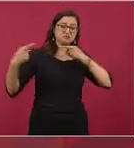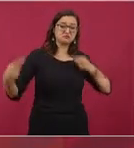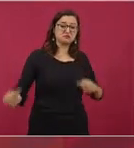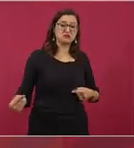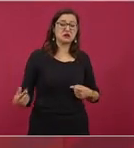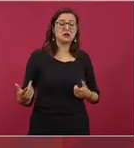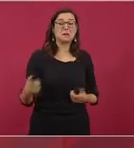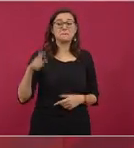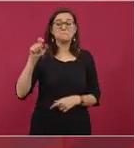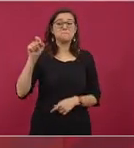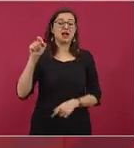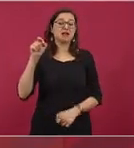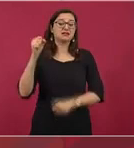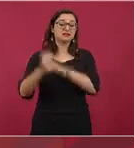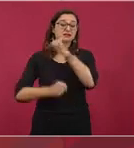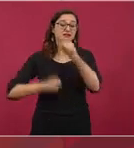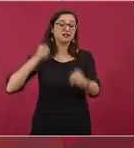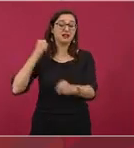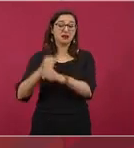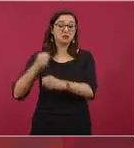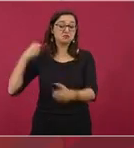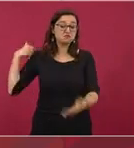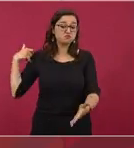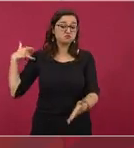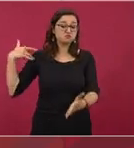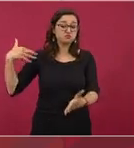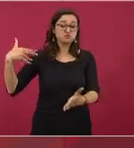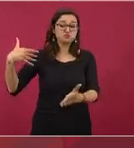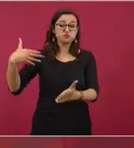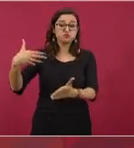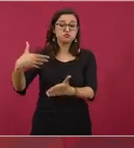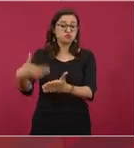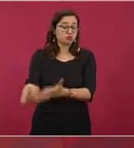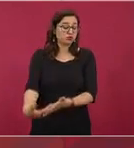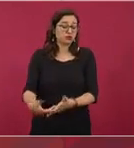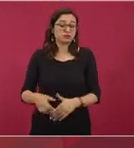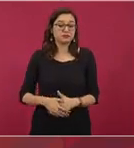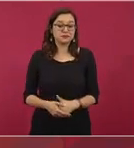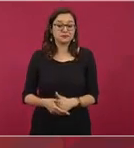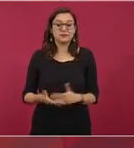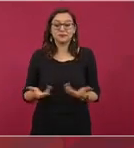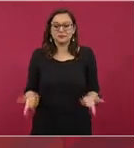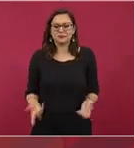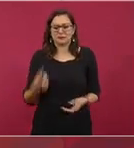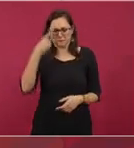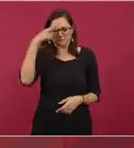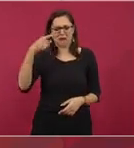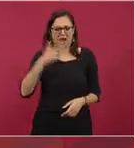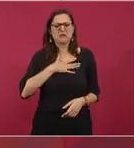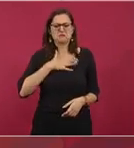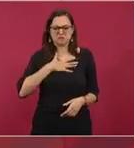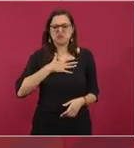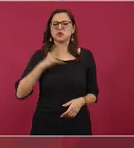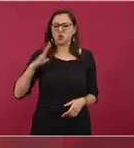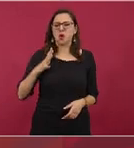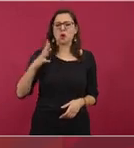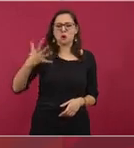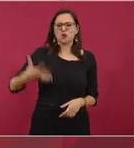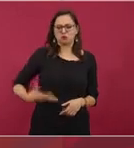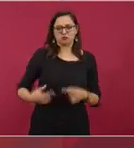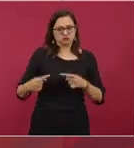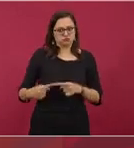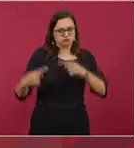y me este honra mucho es un timbre de orgullo este